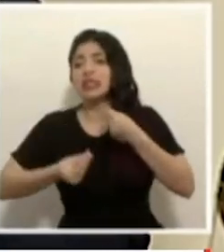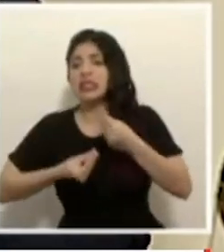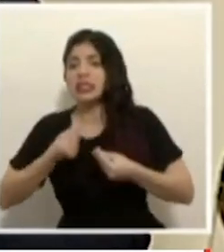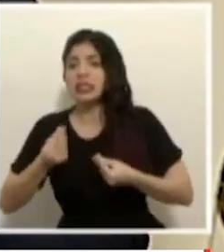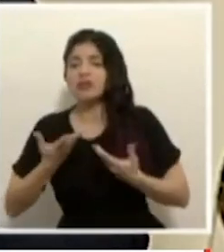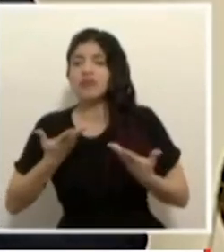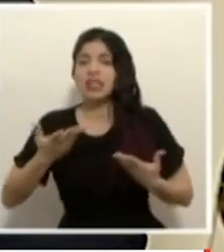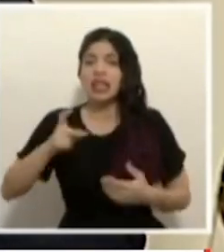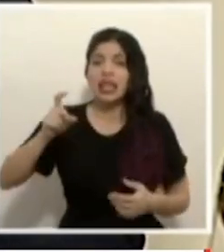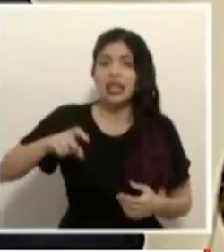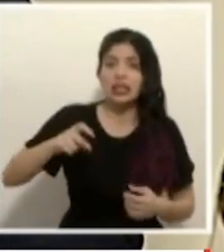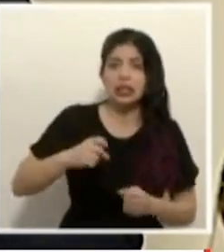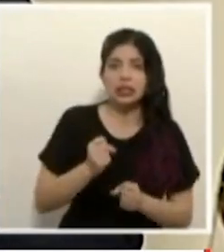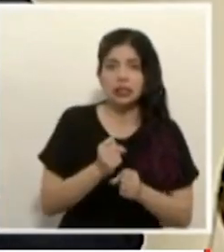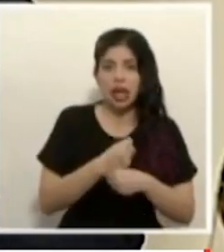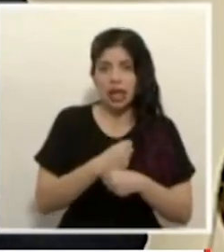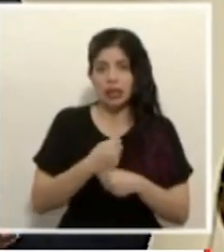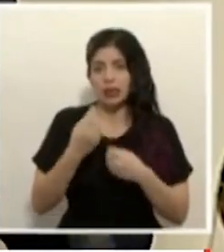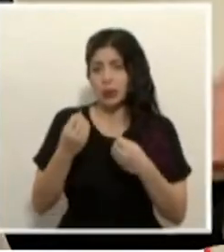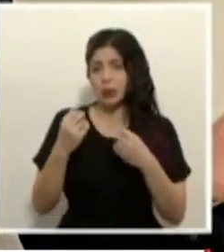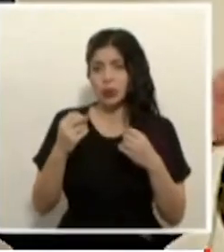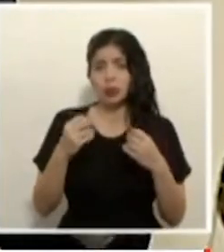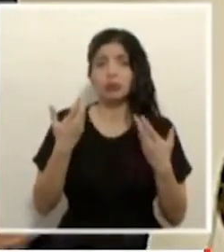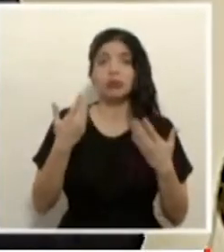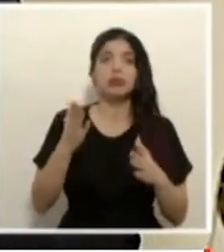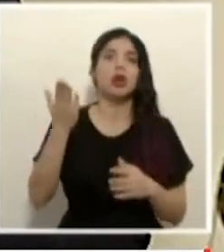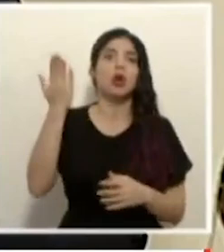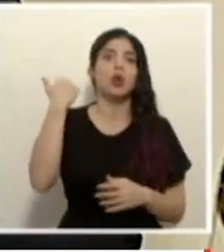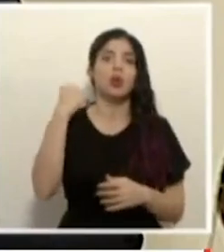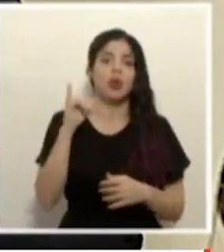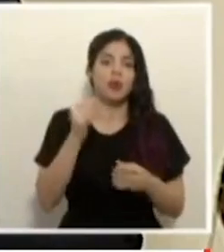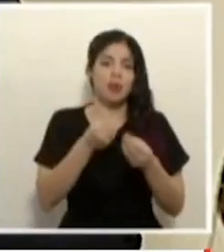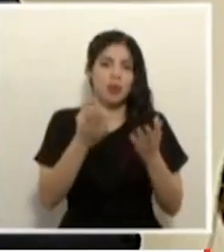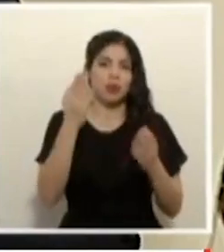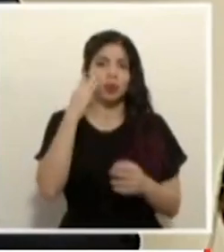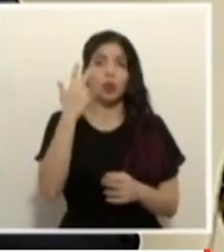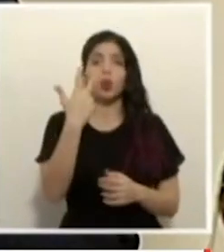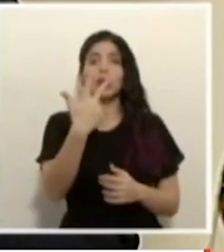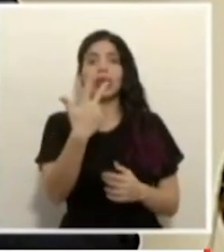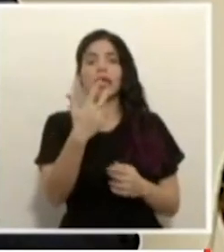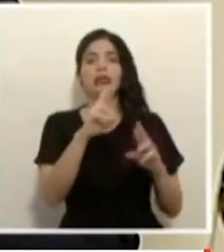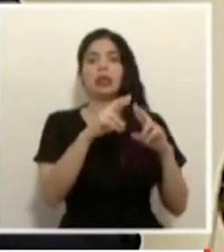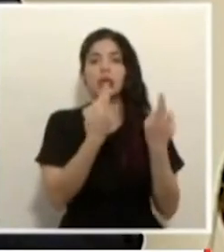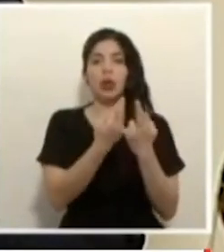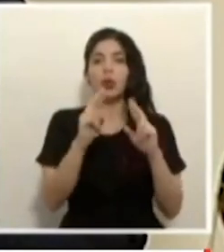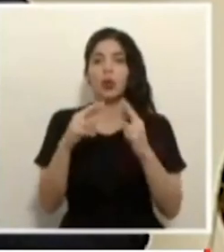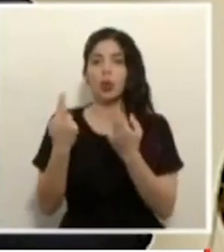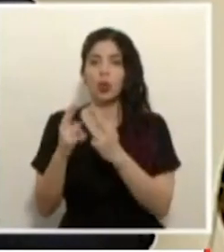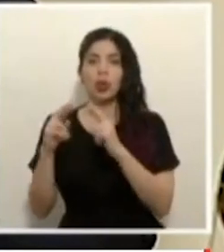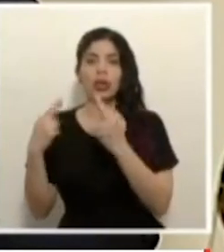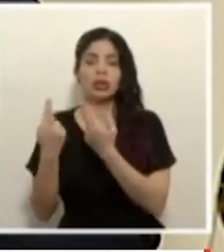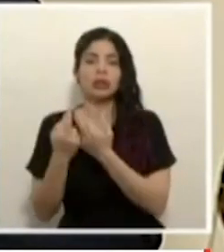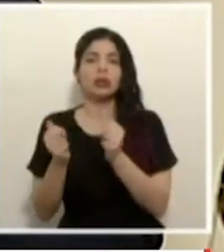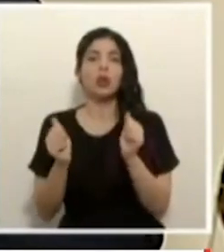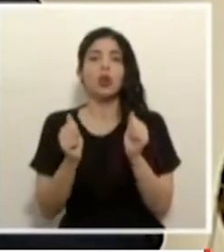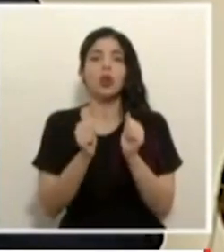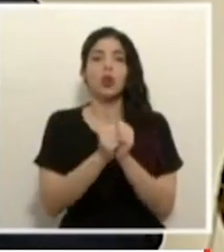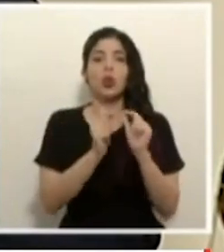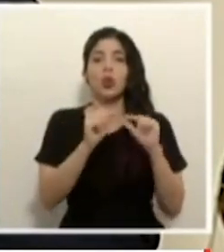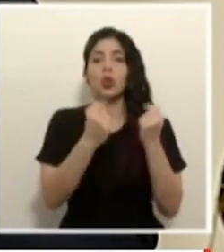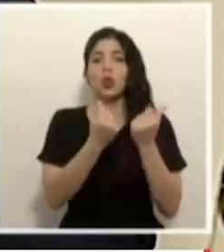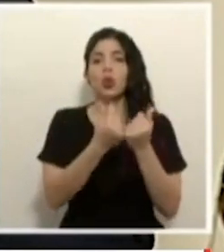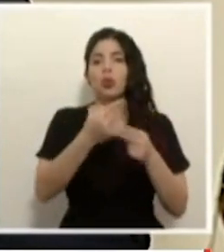hacer tuve como sea ha sido público tres encuentros con con el grupo